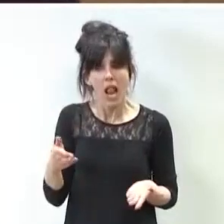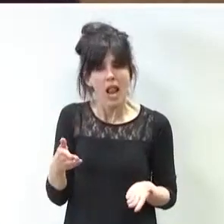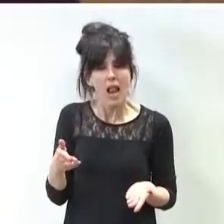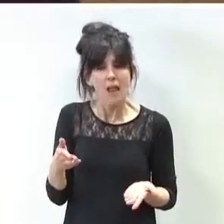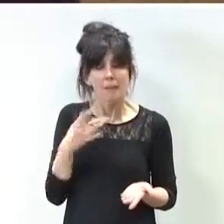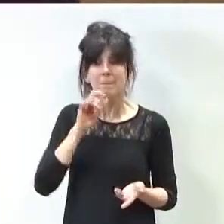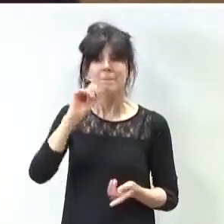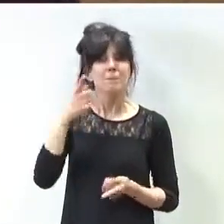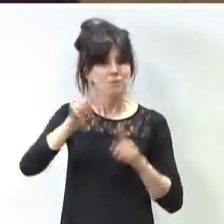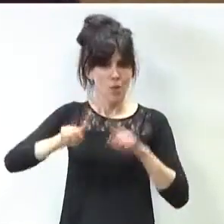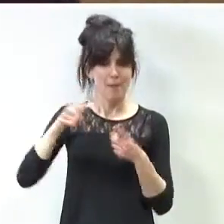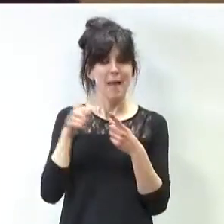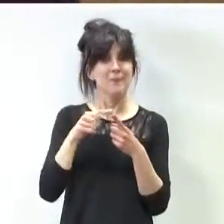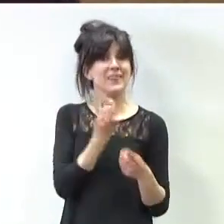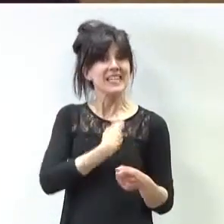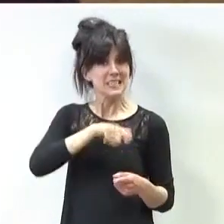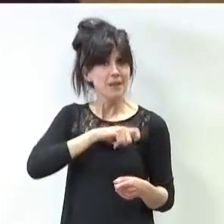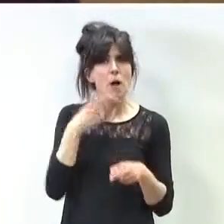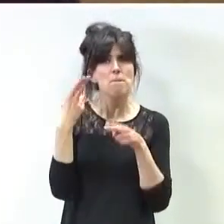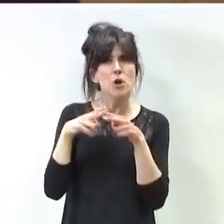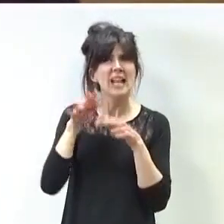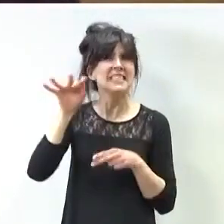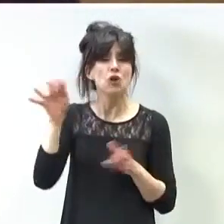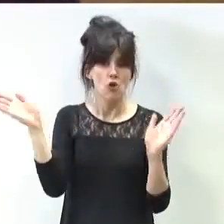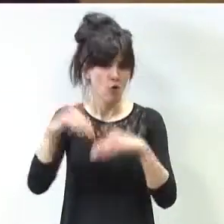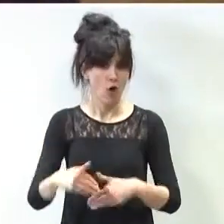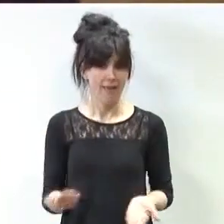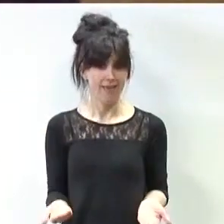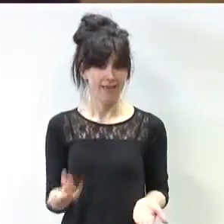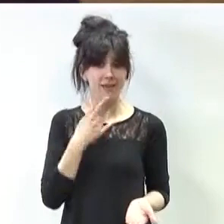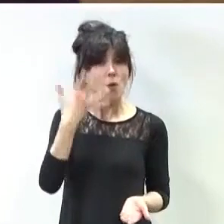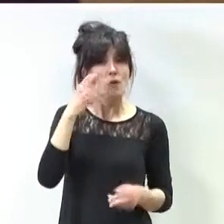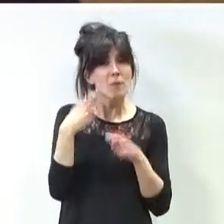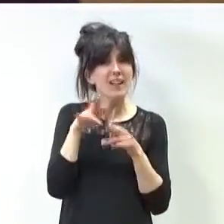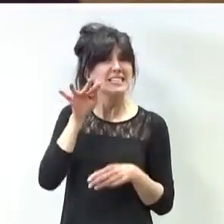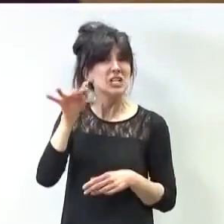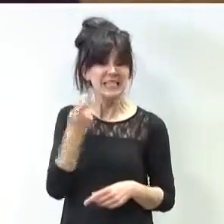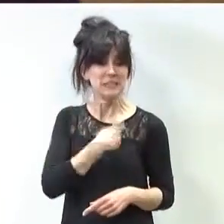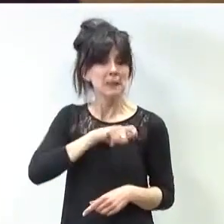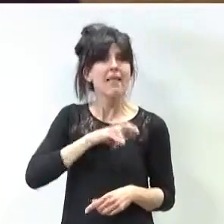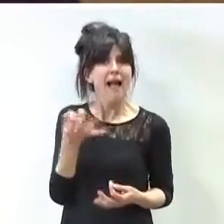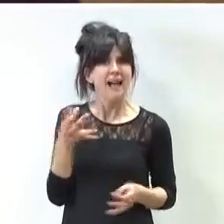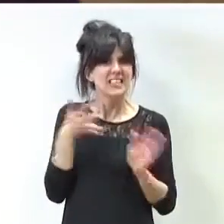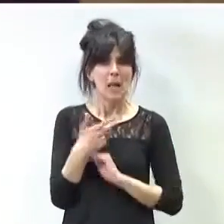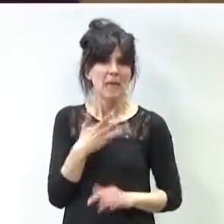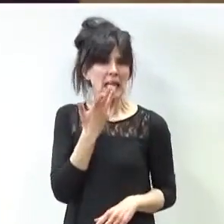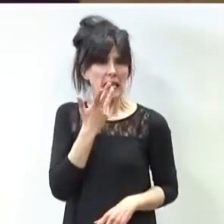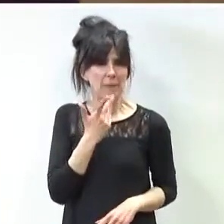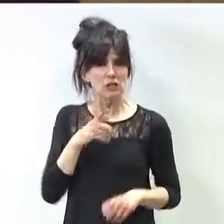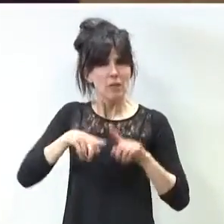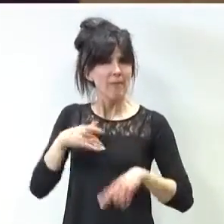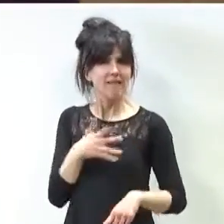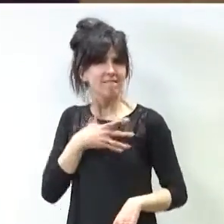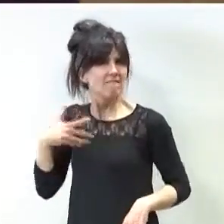Primer problema. España no tiene política exterior. La única política exterior de este país es el capricho de Sánchez.